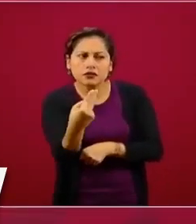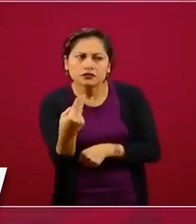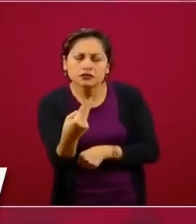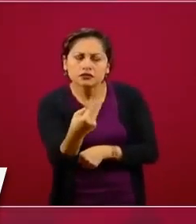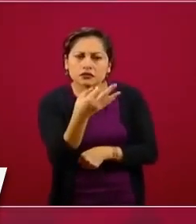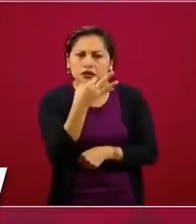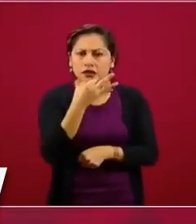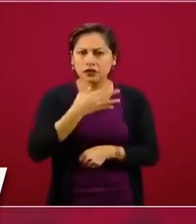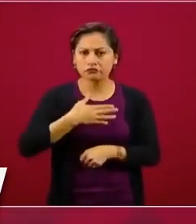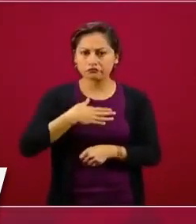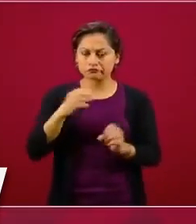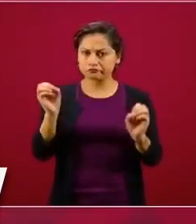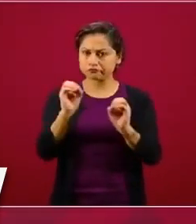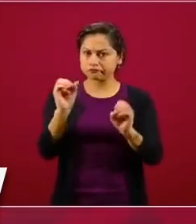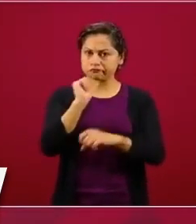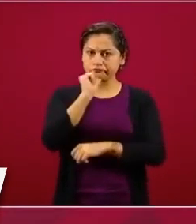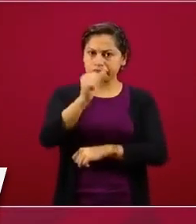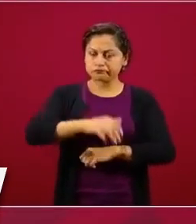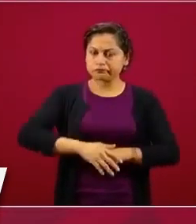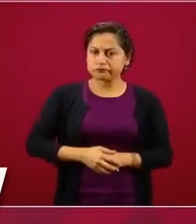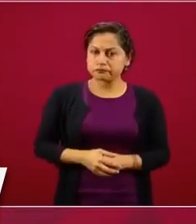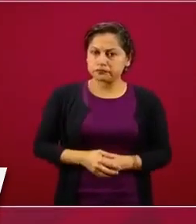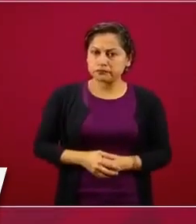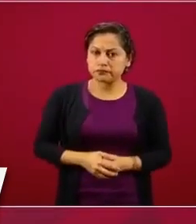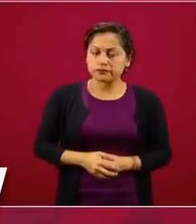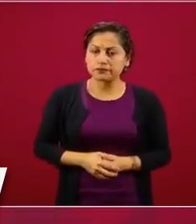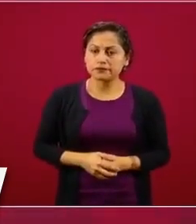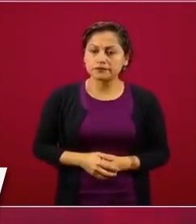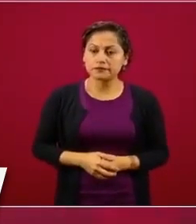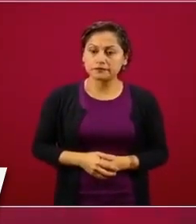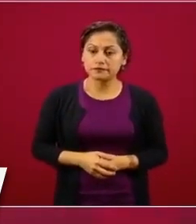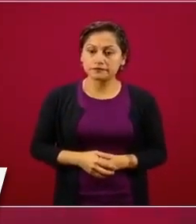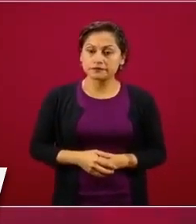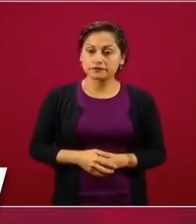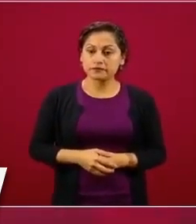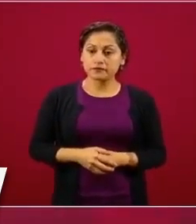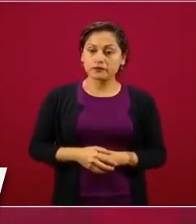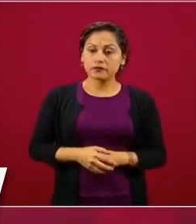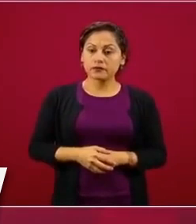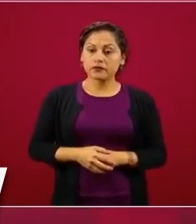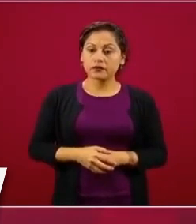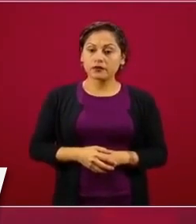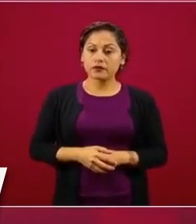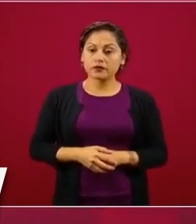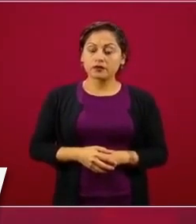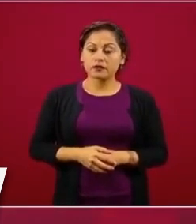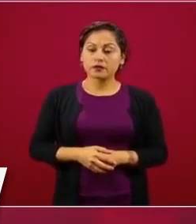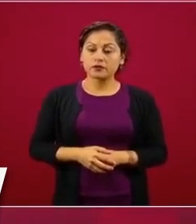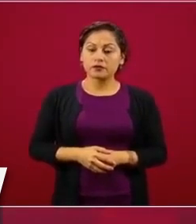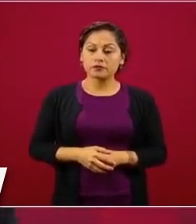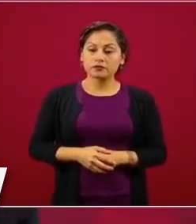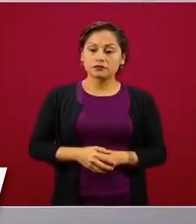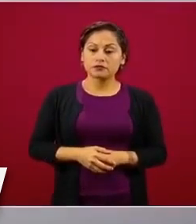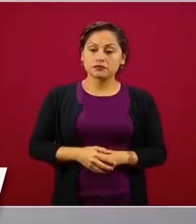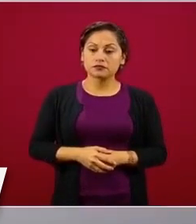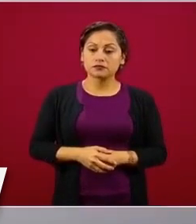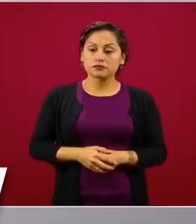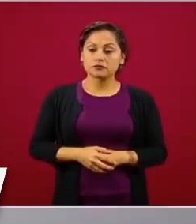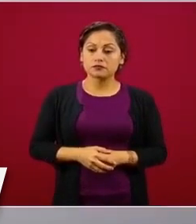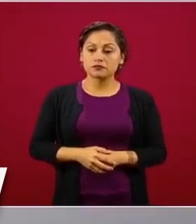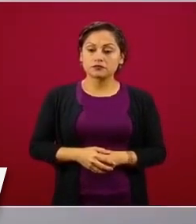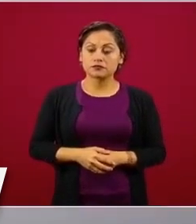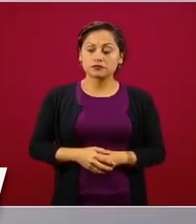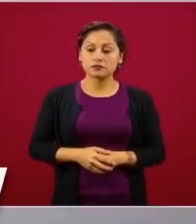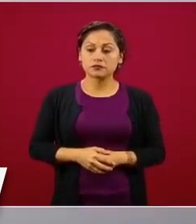propósito. Mañana van a estar con nosotros